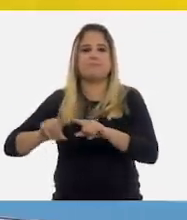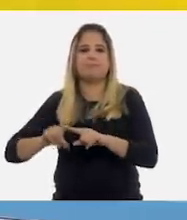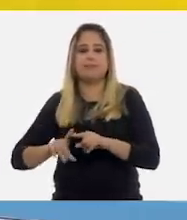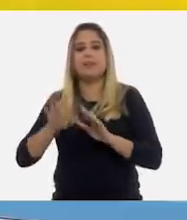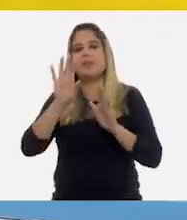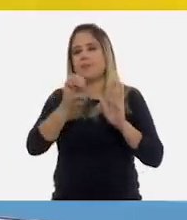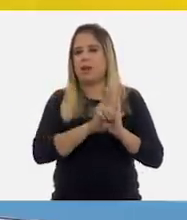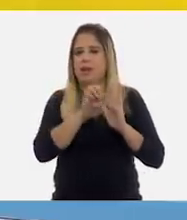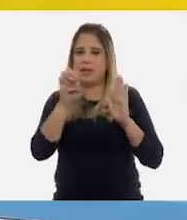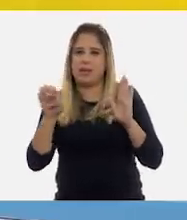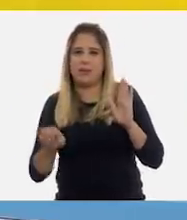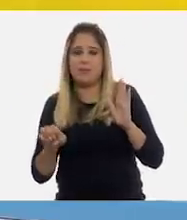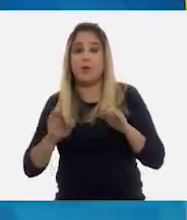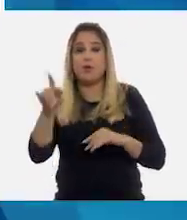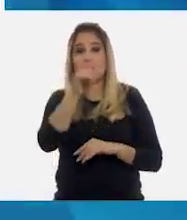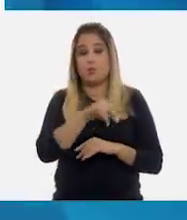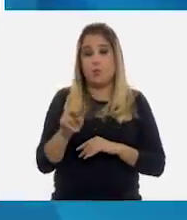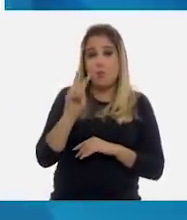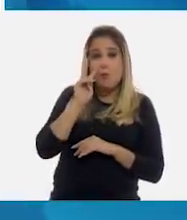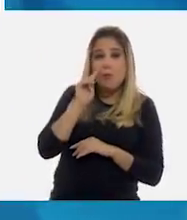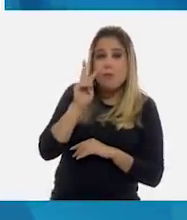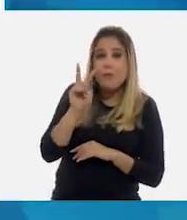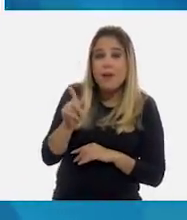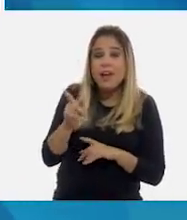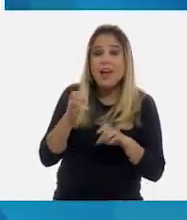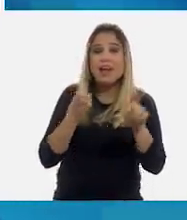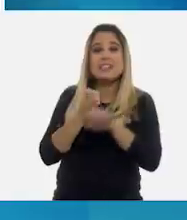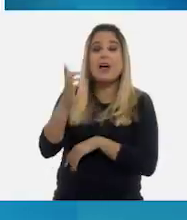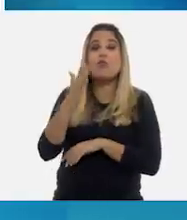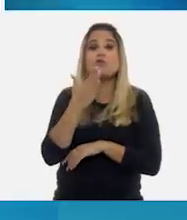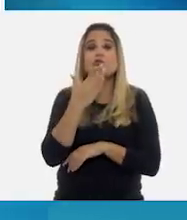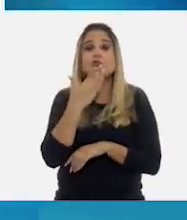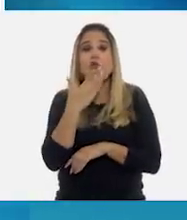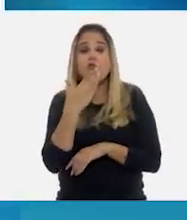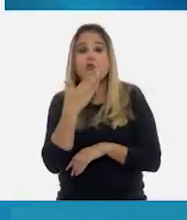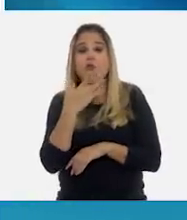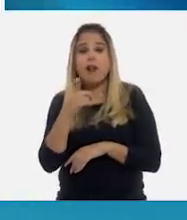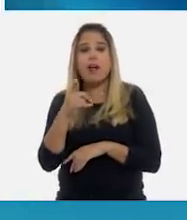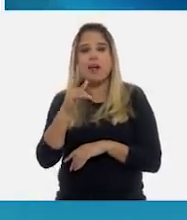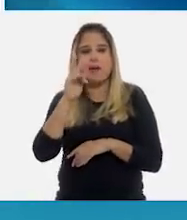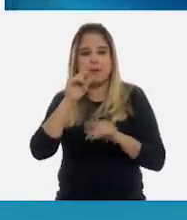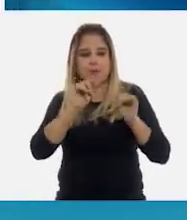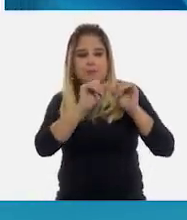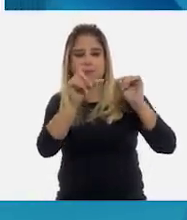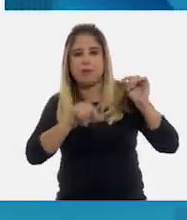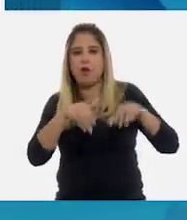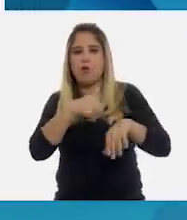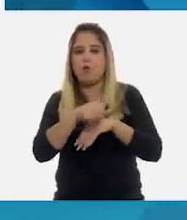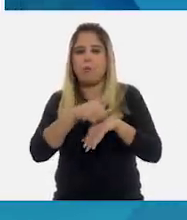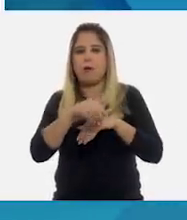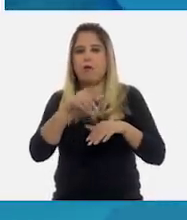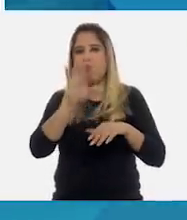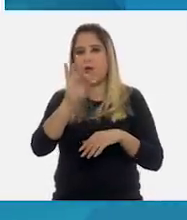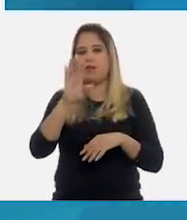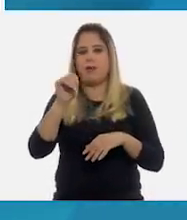Por ejemplo, si observamos al estado de Sonora, de acuerdo al mapa de la página 49 del Atlas de